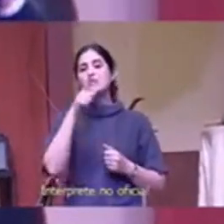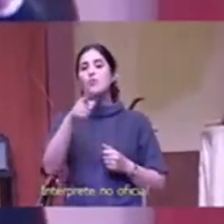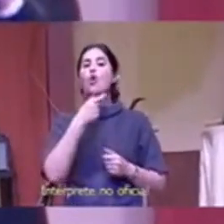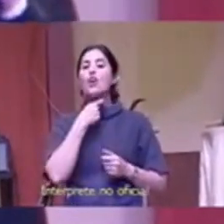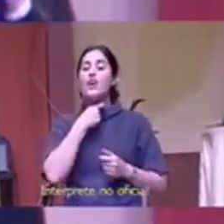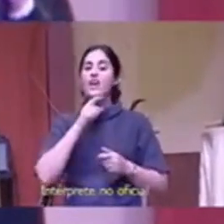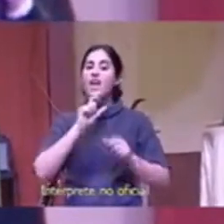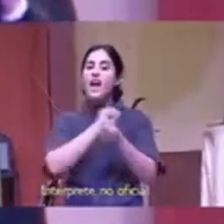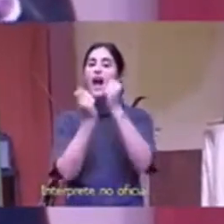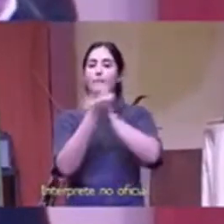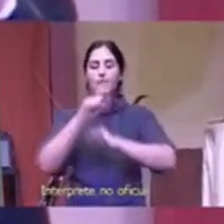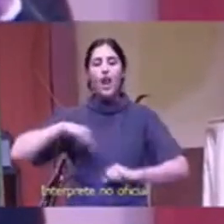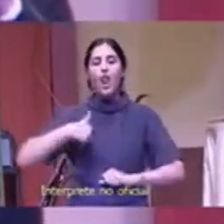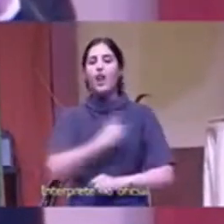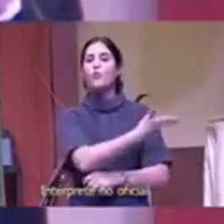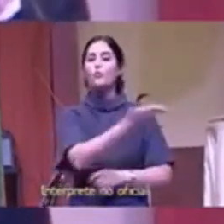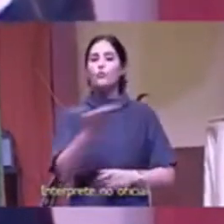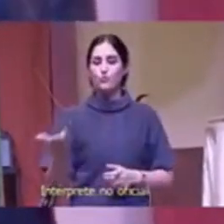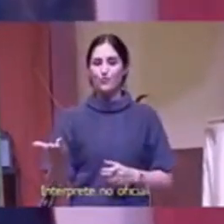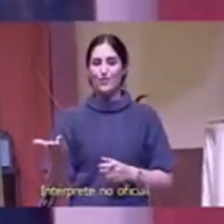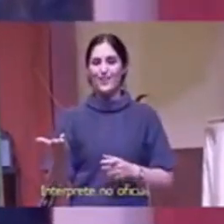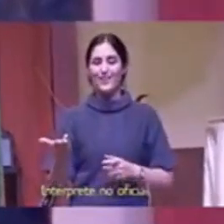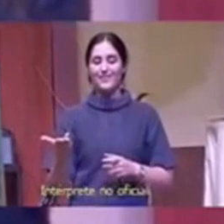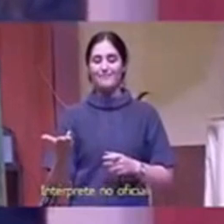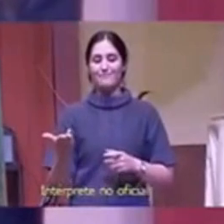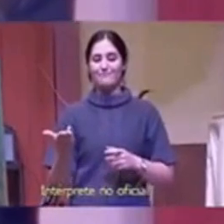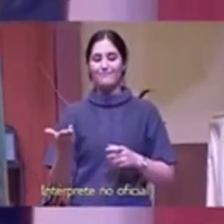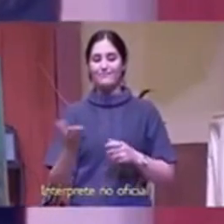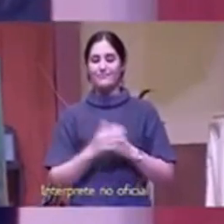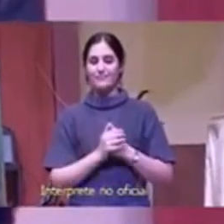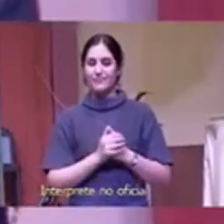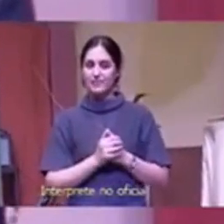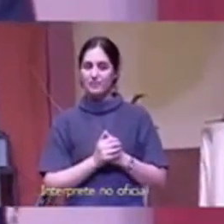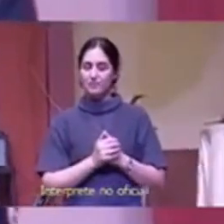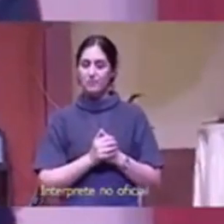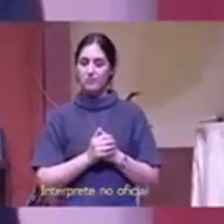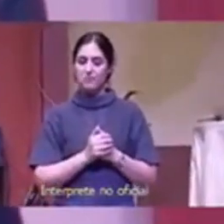influenciar nuestra cultura más de lo que estamos haciendo ahora